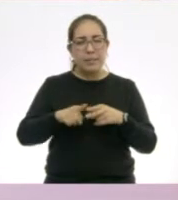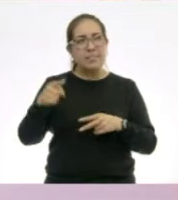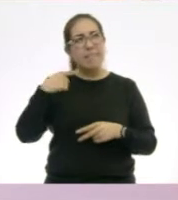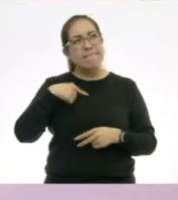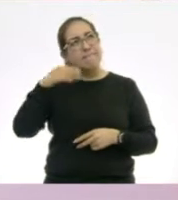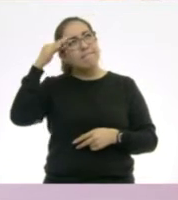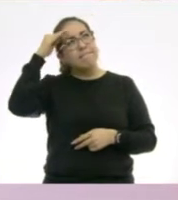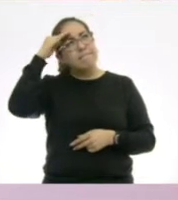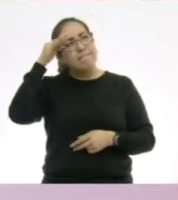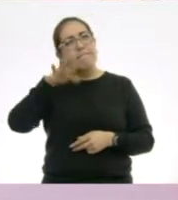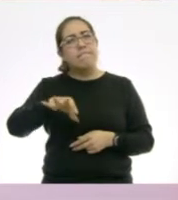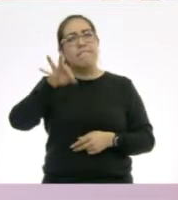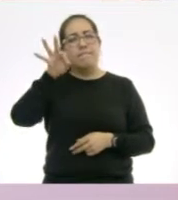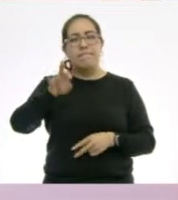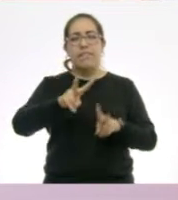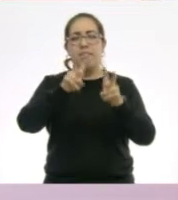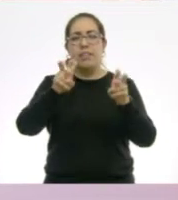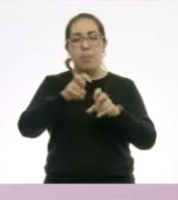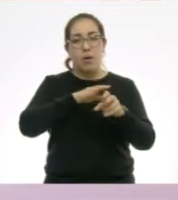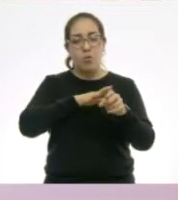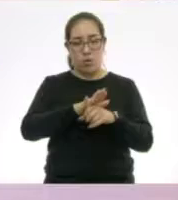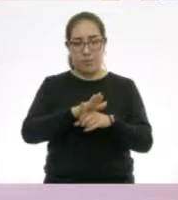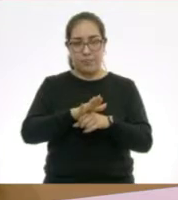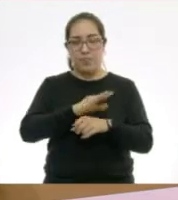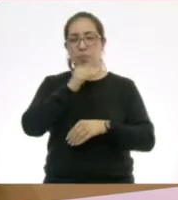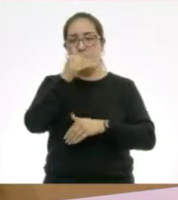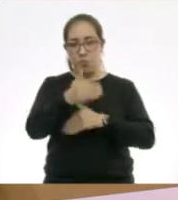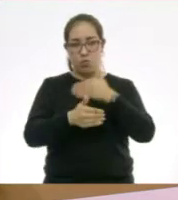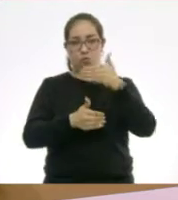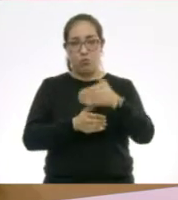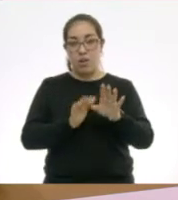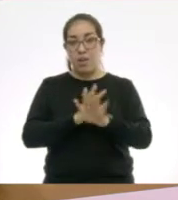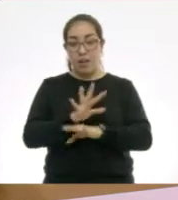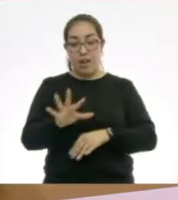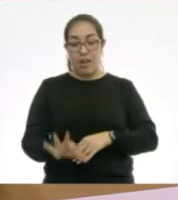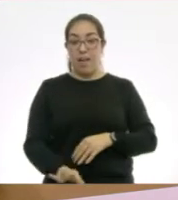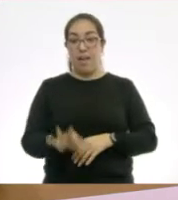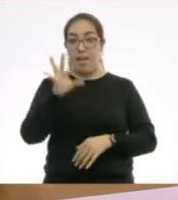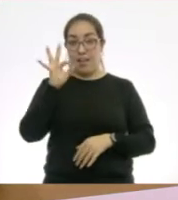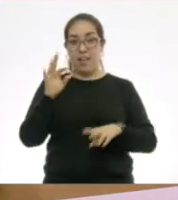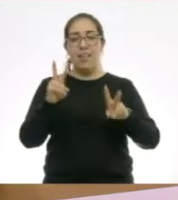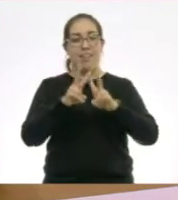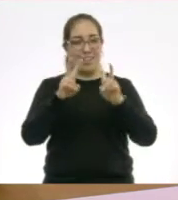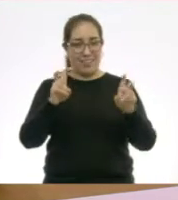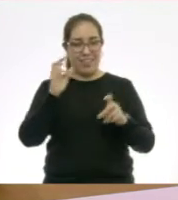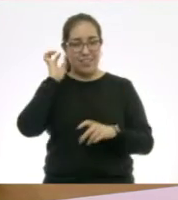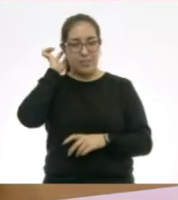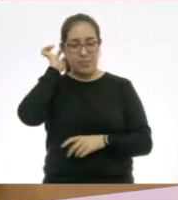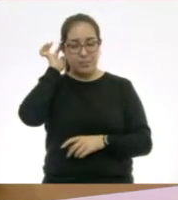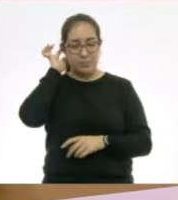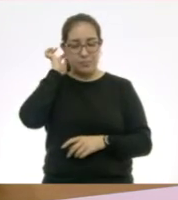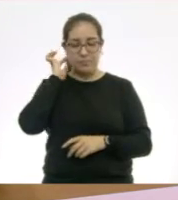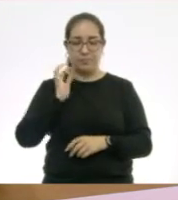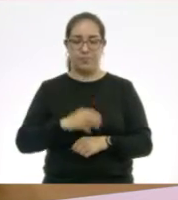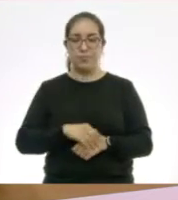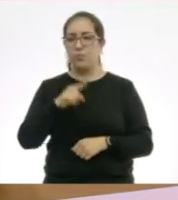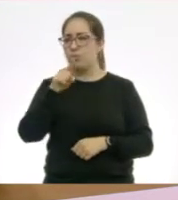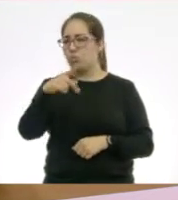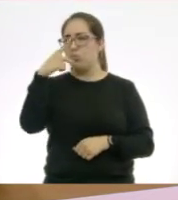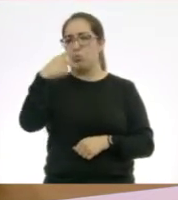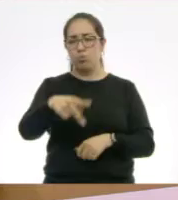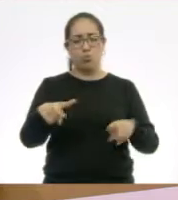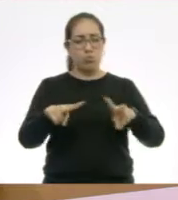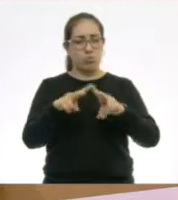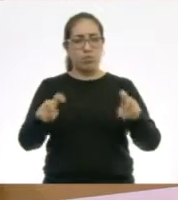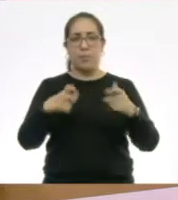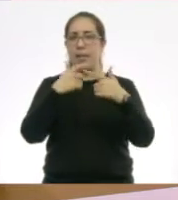es lo que tú vas a hablar y ya vas a elegir, vas a decidir el punto de lo que tú quieres